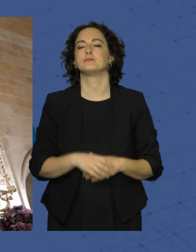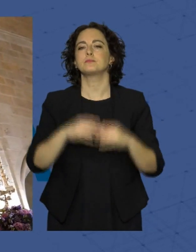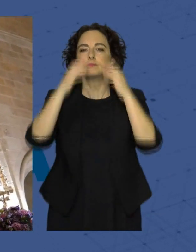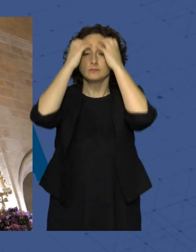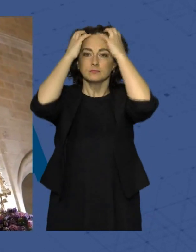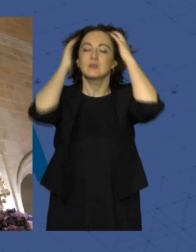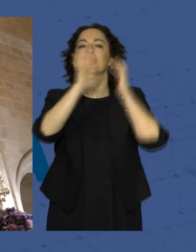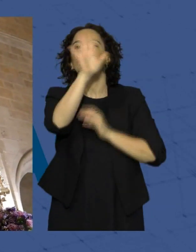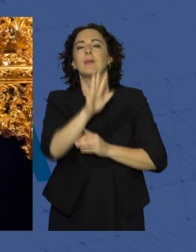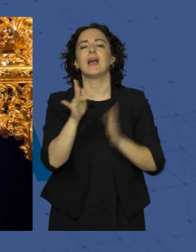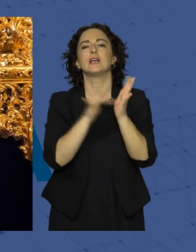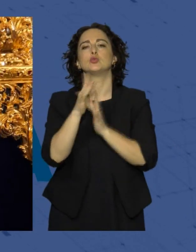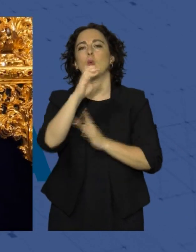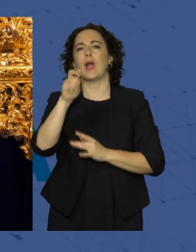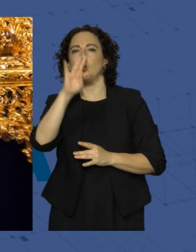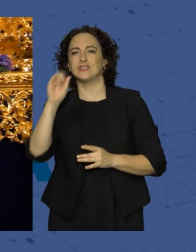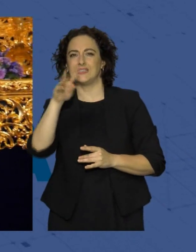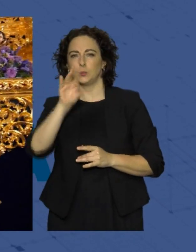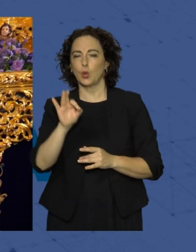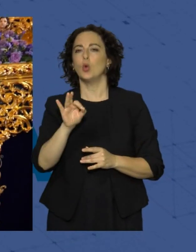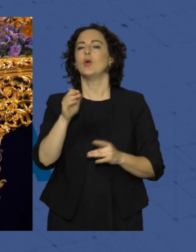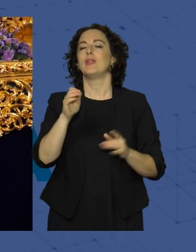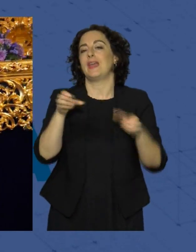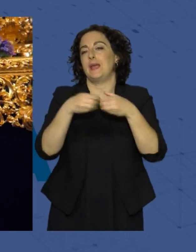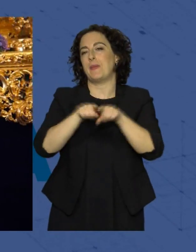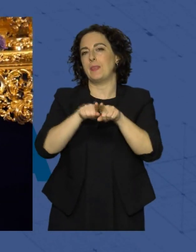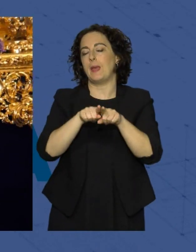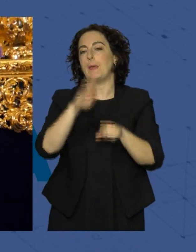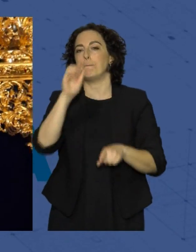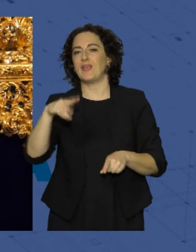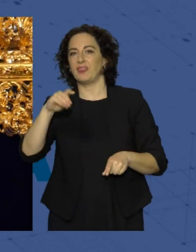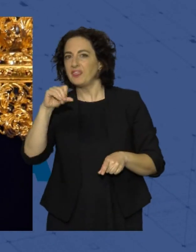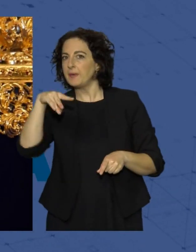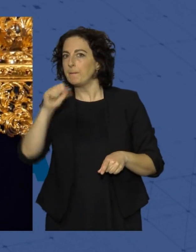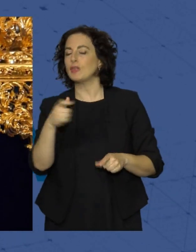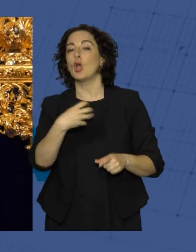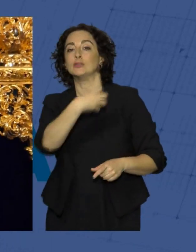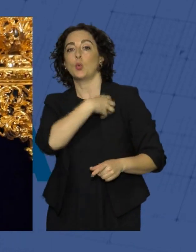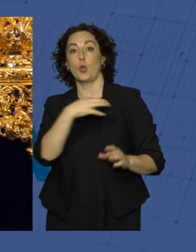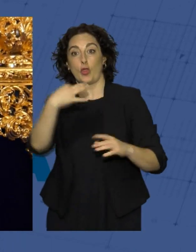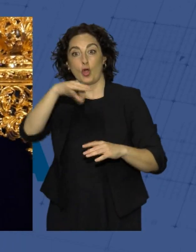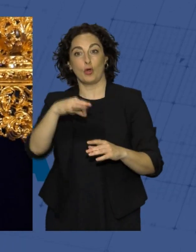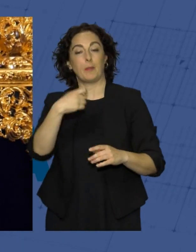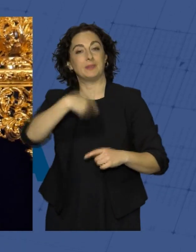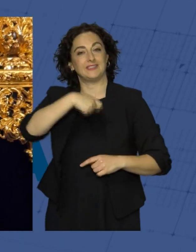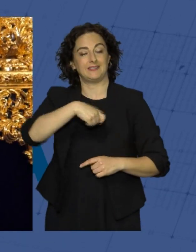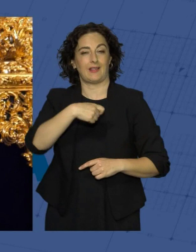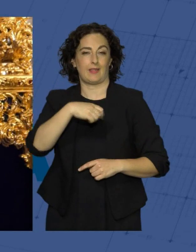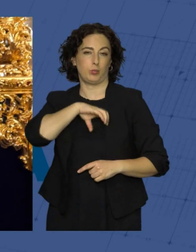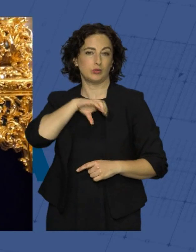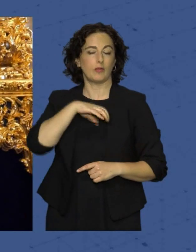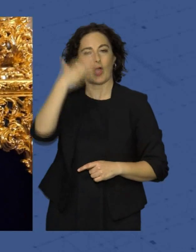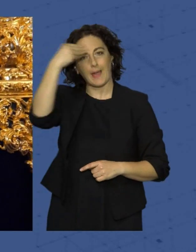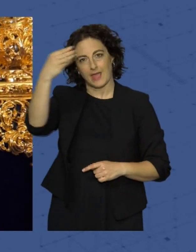La imagen de Jesús Cautivo de Mediraceli de la Hermanda del Prendimiento ha recibido el escudo de oro de la provincia de manos del presidente de la Diputación Provincial, Javier